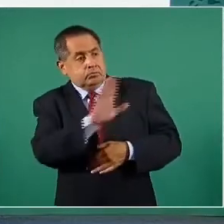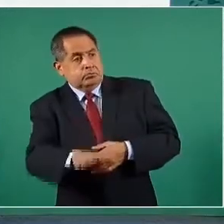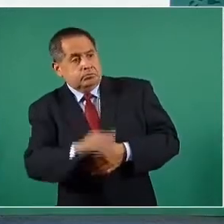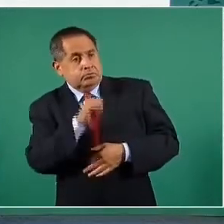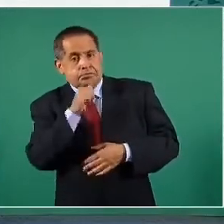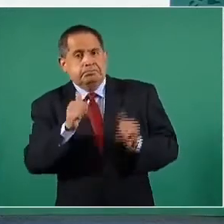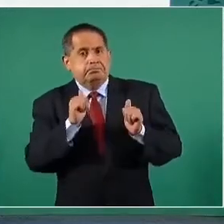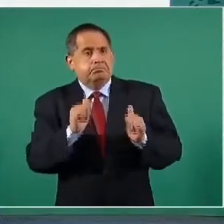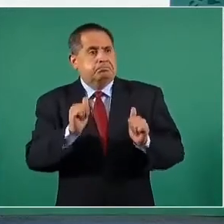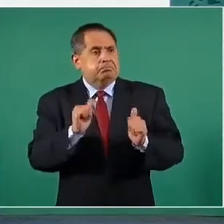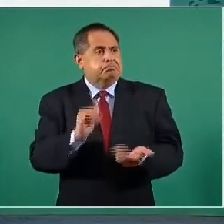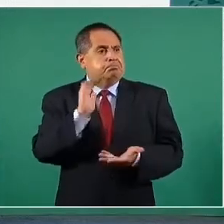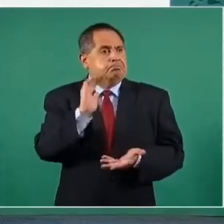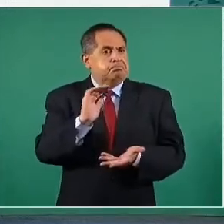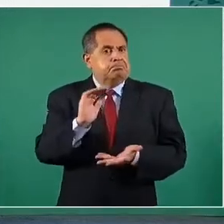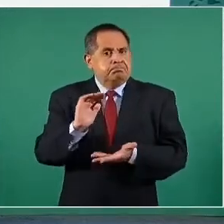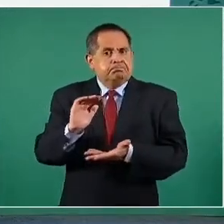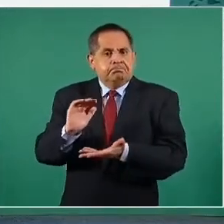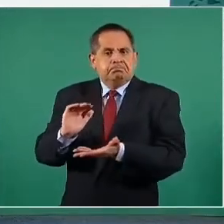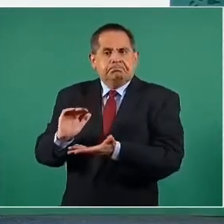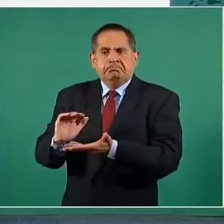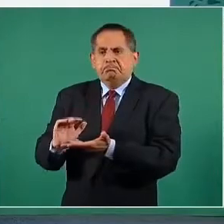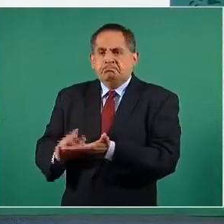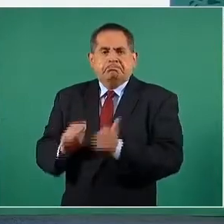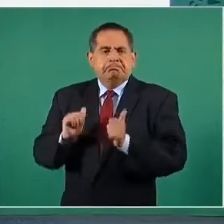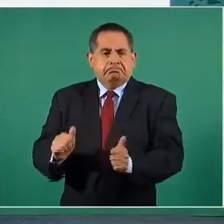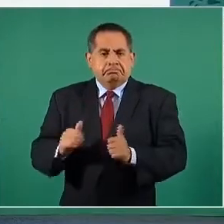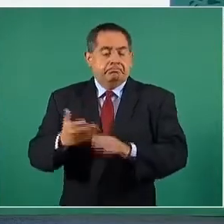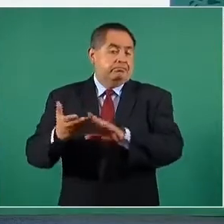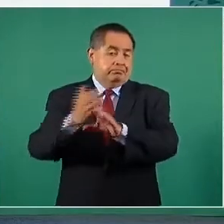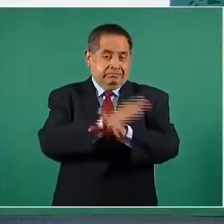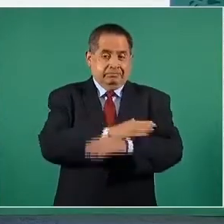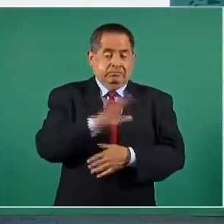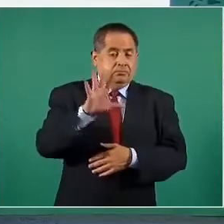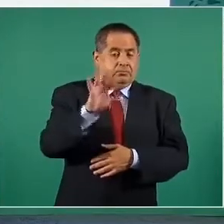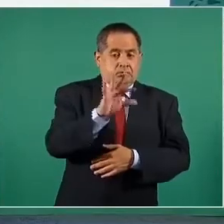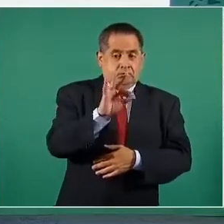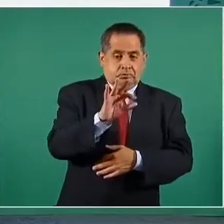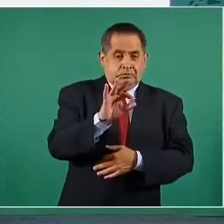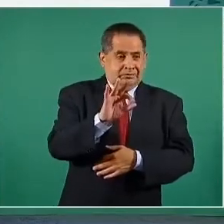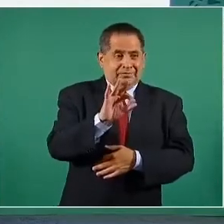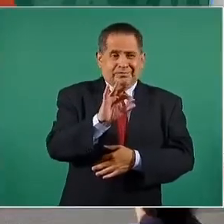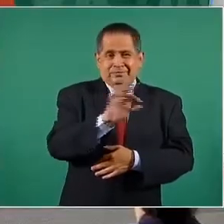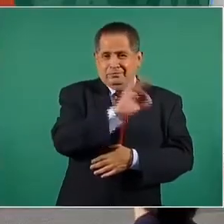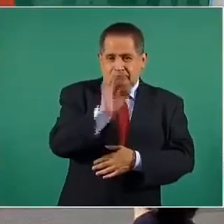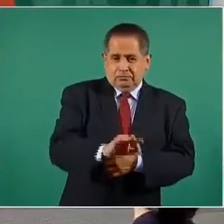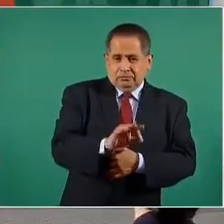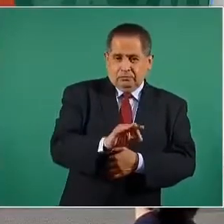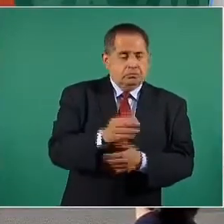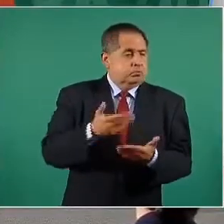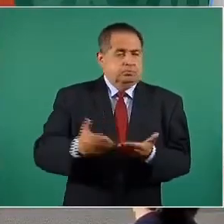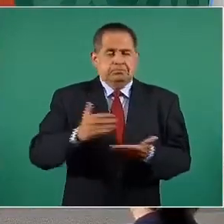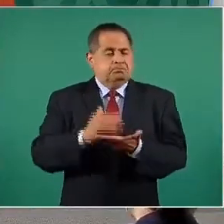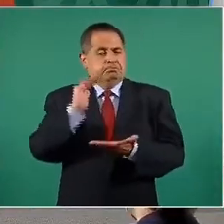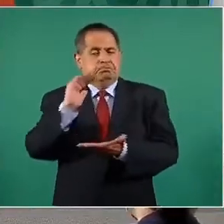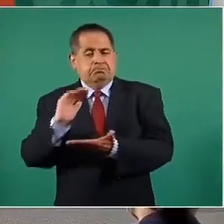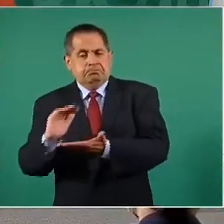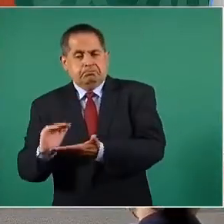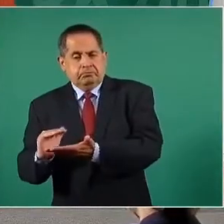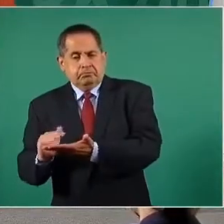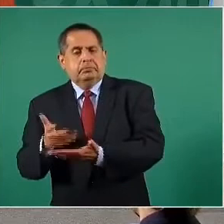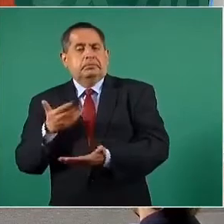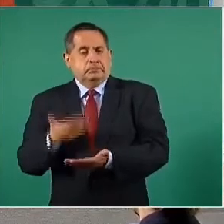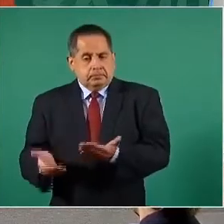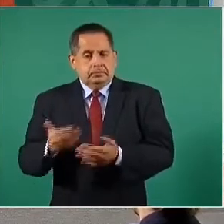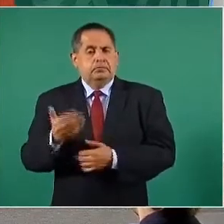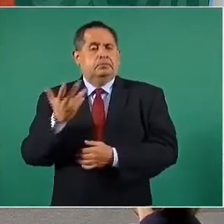declinar, declinar, y se redujo pasando de un 40 a un 10 por ciento. Esta es una reducción de 30